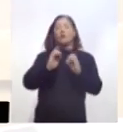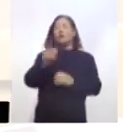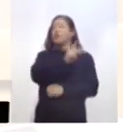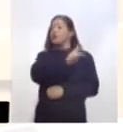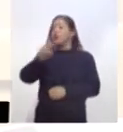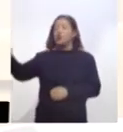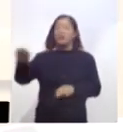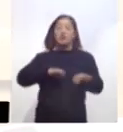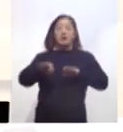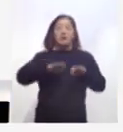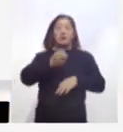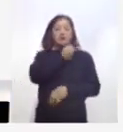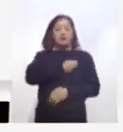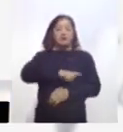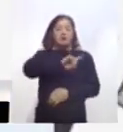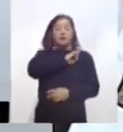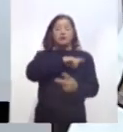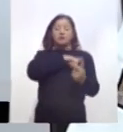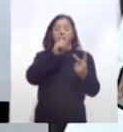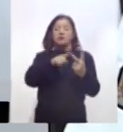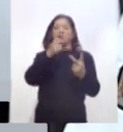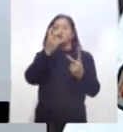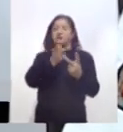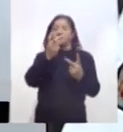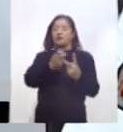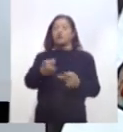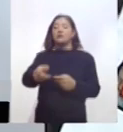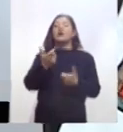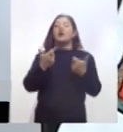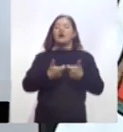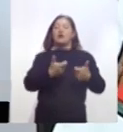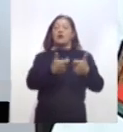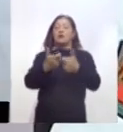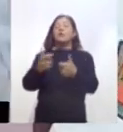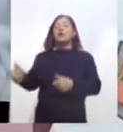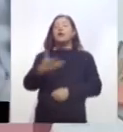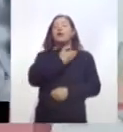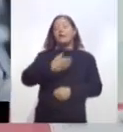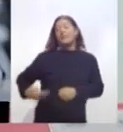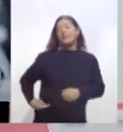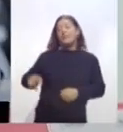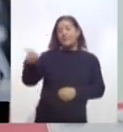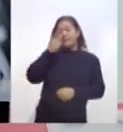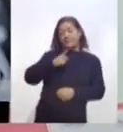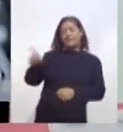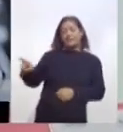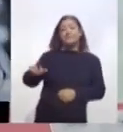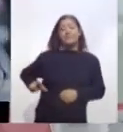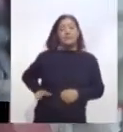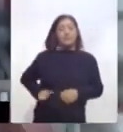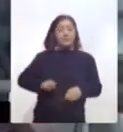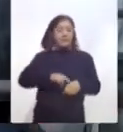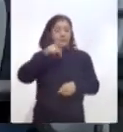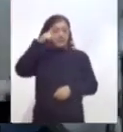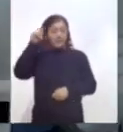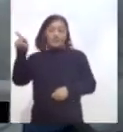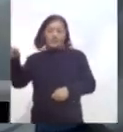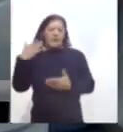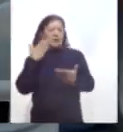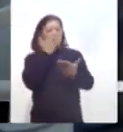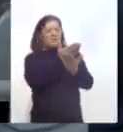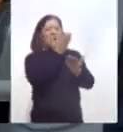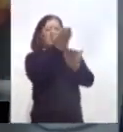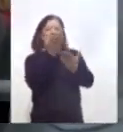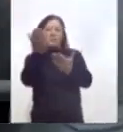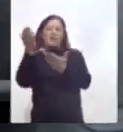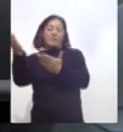obviamente el tema económico. El presidente de la Coparmex destacó que el gobernador Mena ha sido receptivo a las peticiones del sector